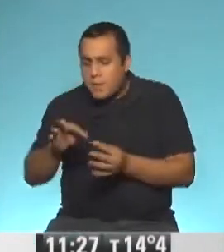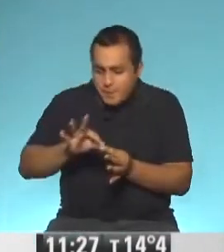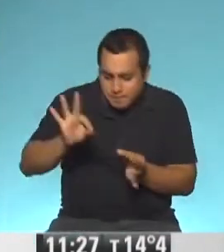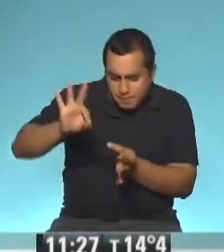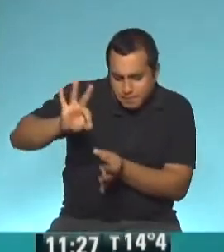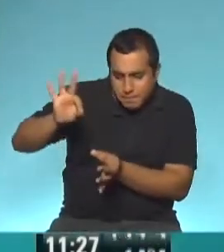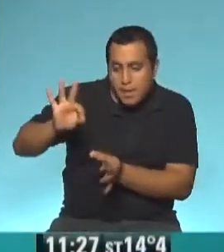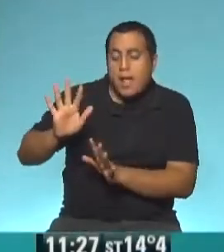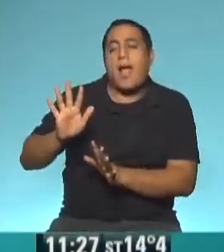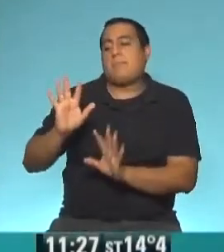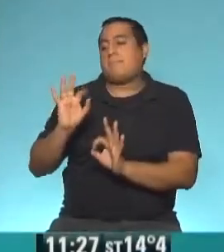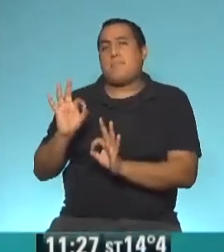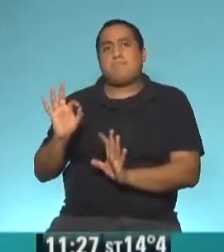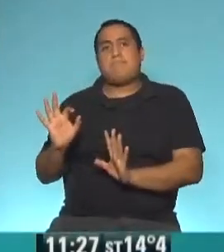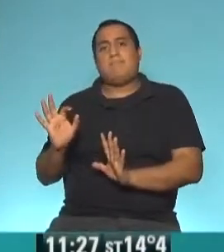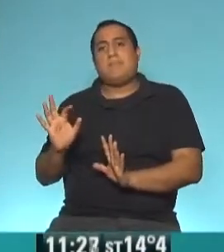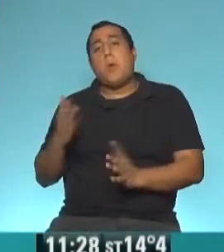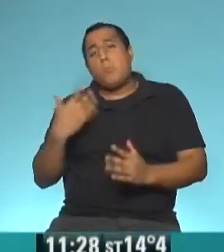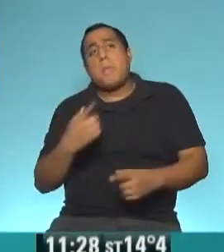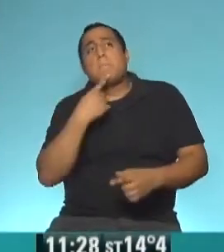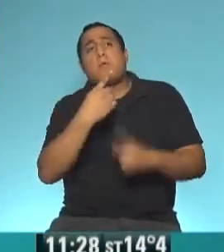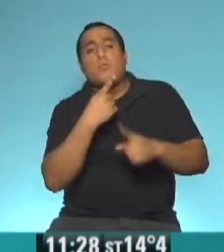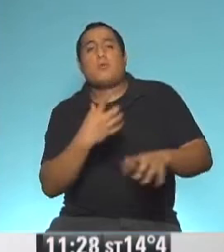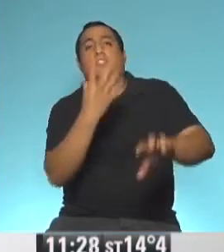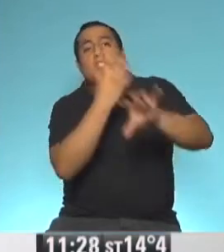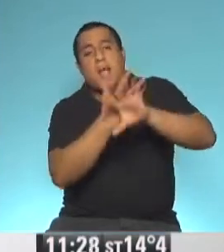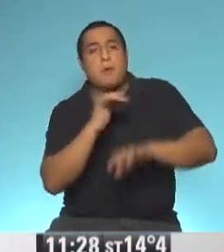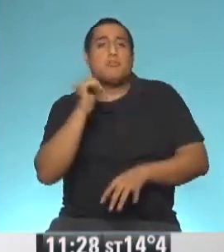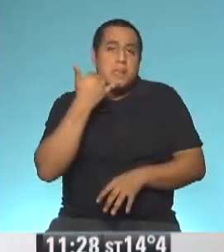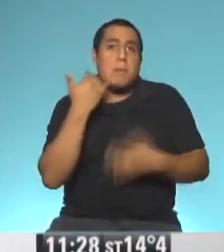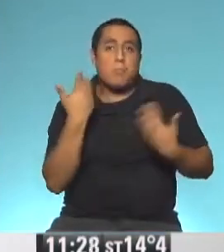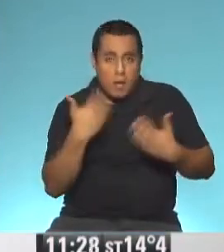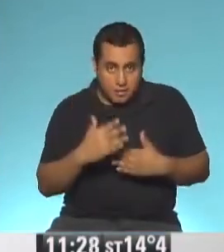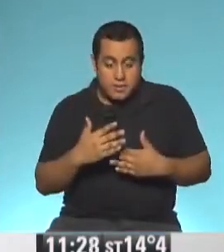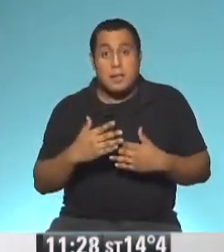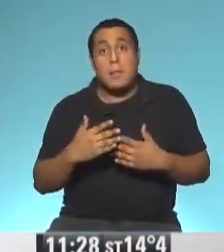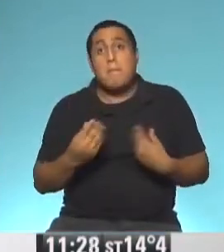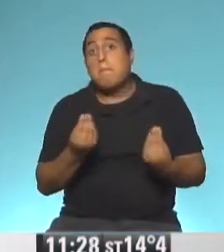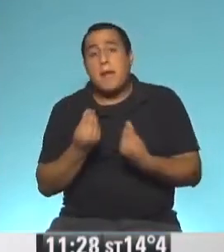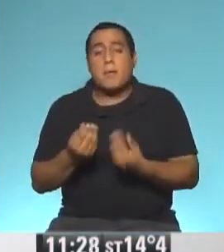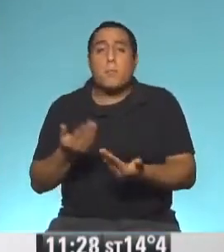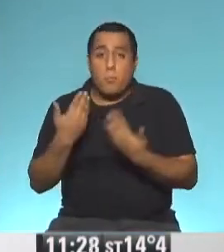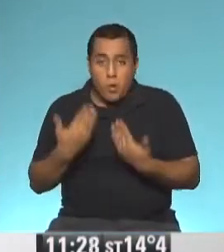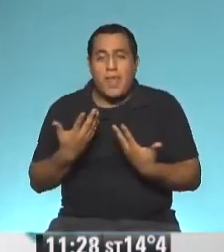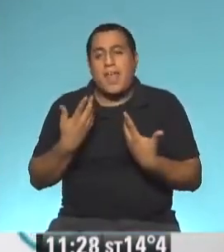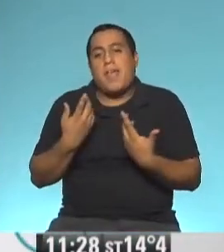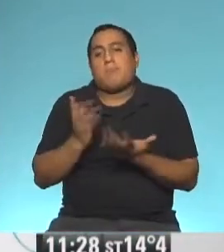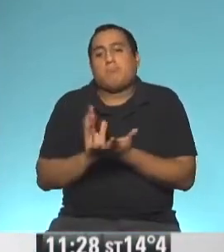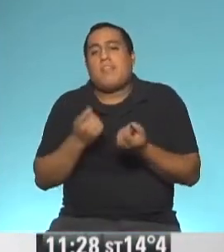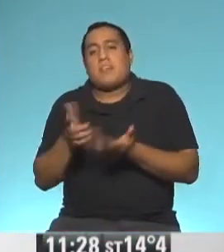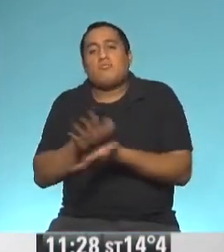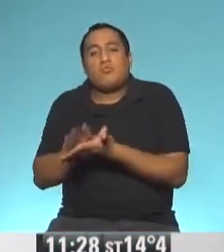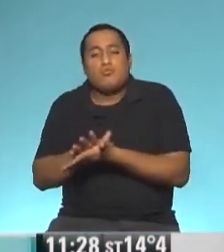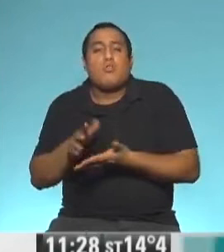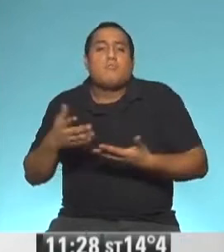consultar por videollamada, cositas como para poder solucionar esa situación,